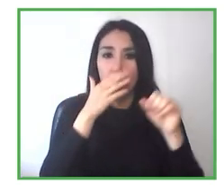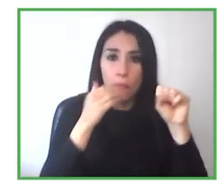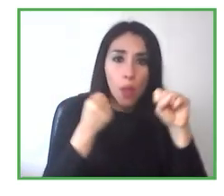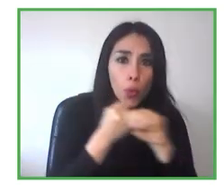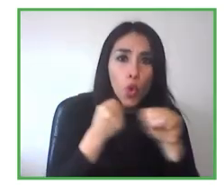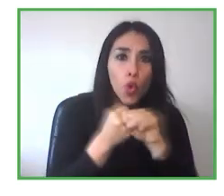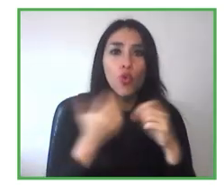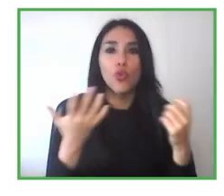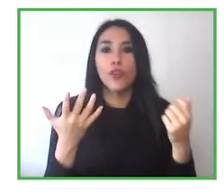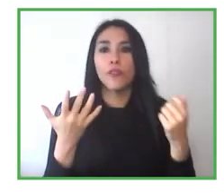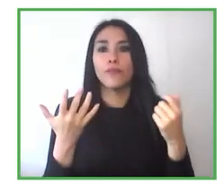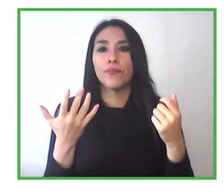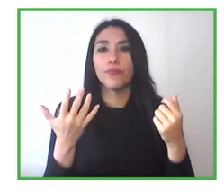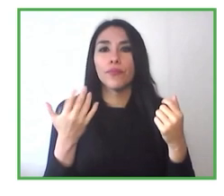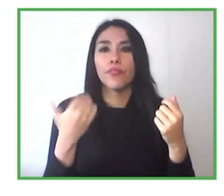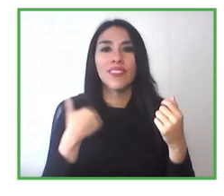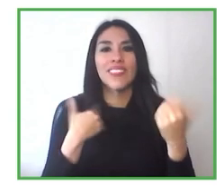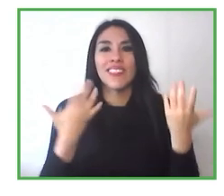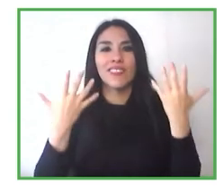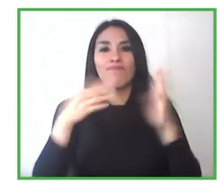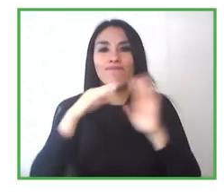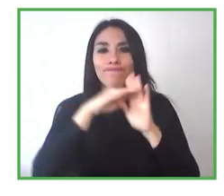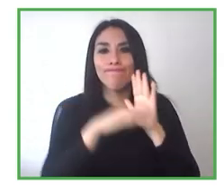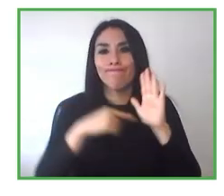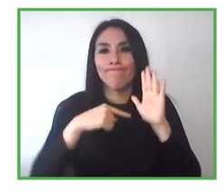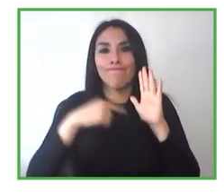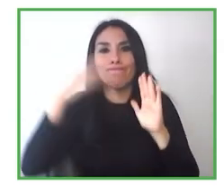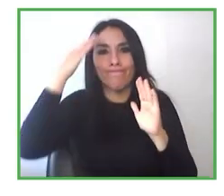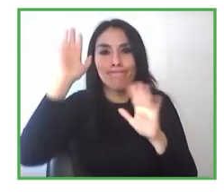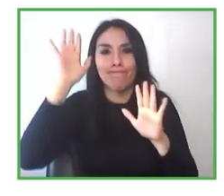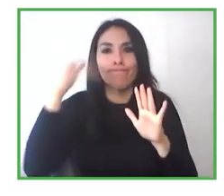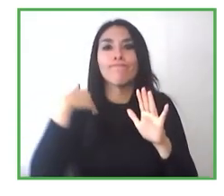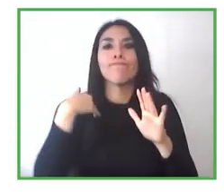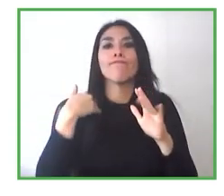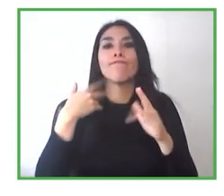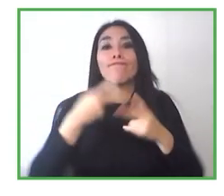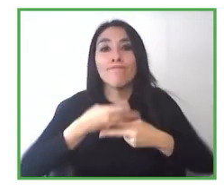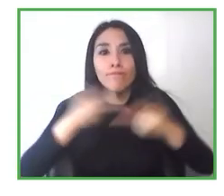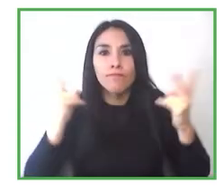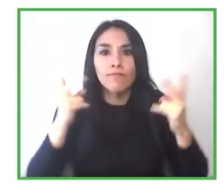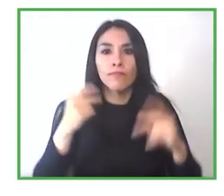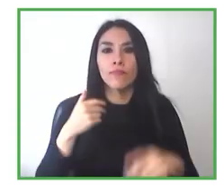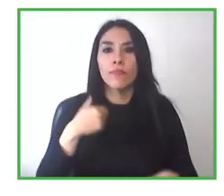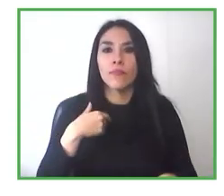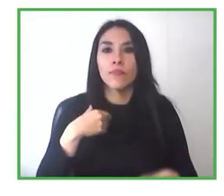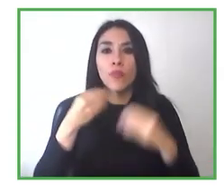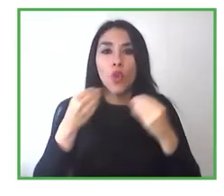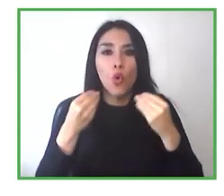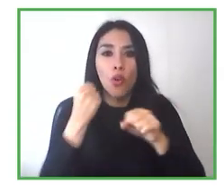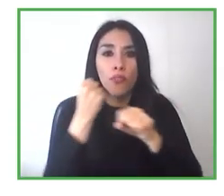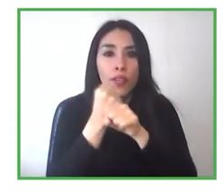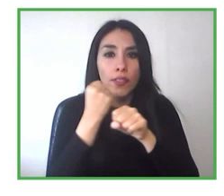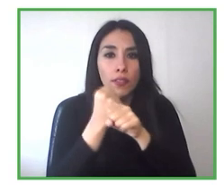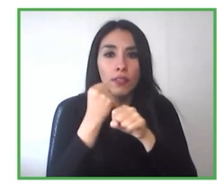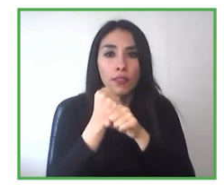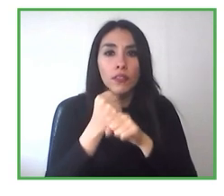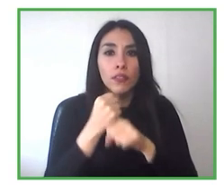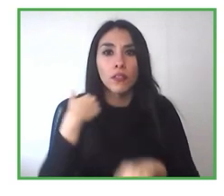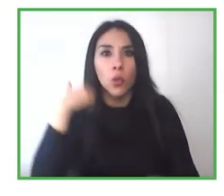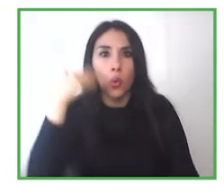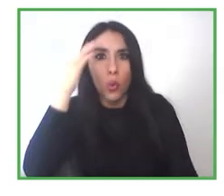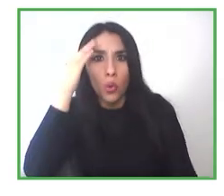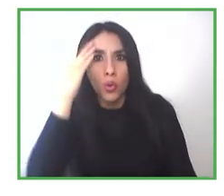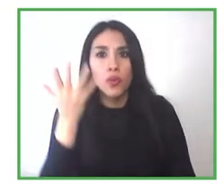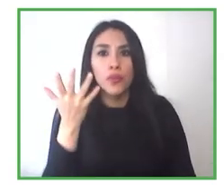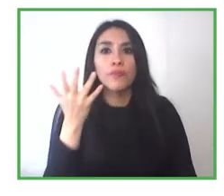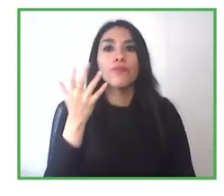inclusiva, entonces, desde ahí también está, está el desafío para las empresas de tomar más